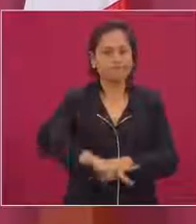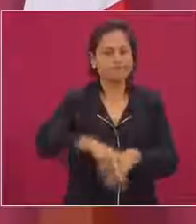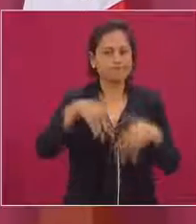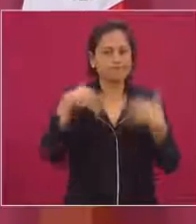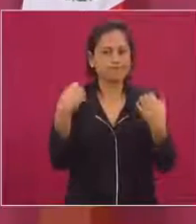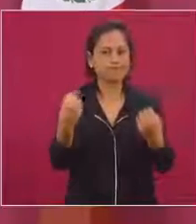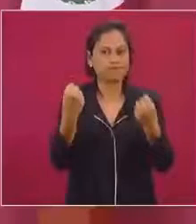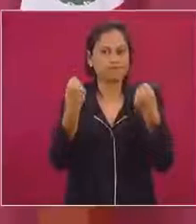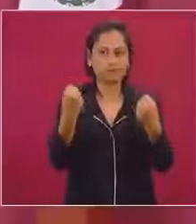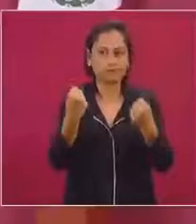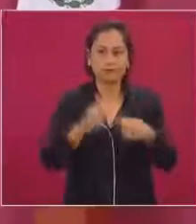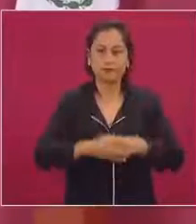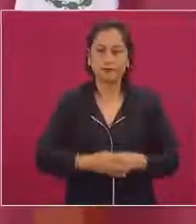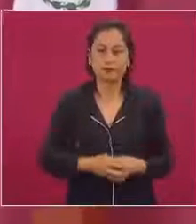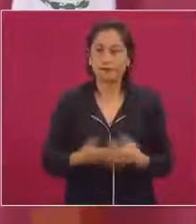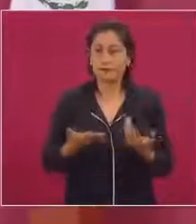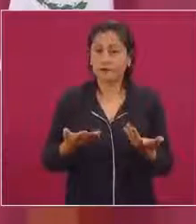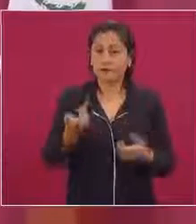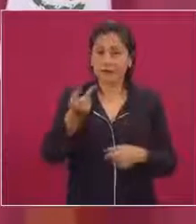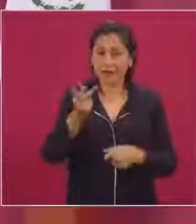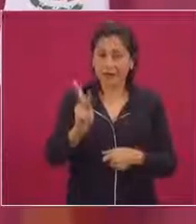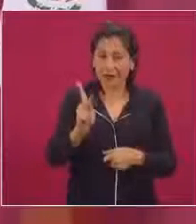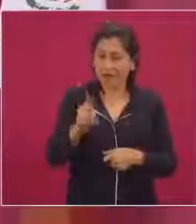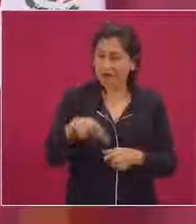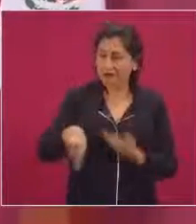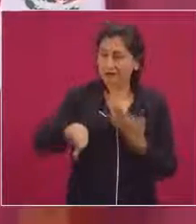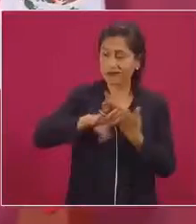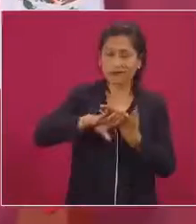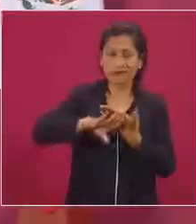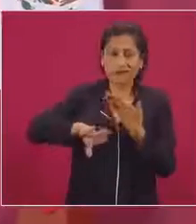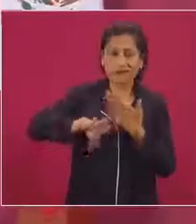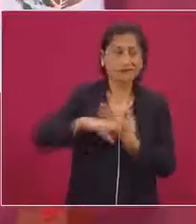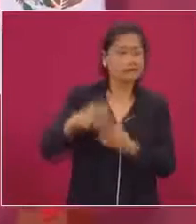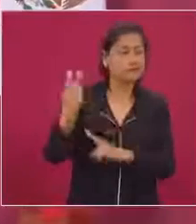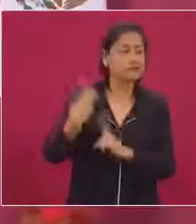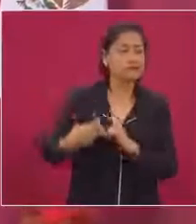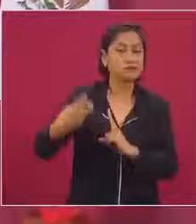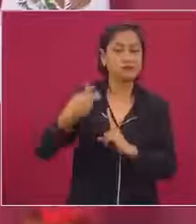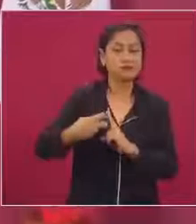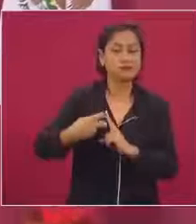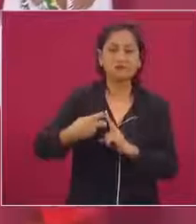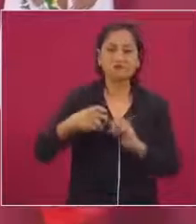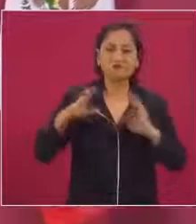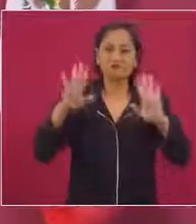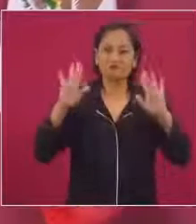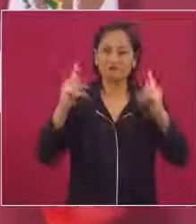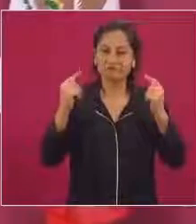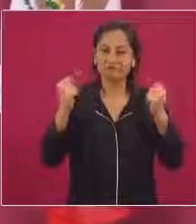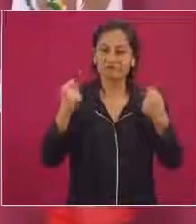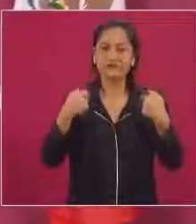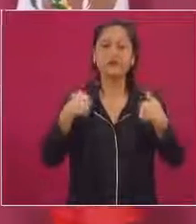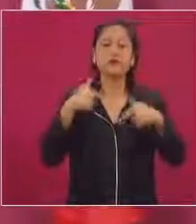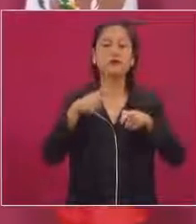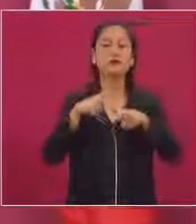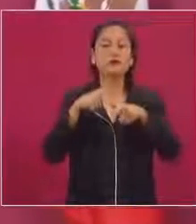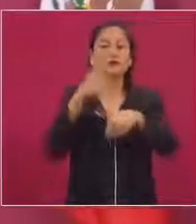Y sin embargo, vamos avanzando, porque la gente